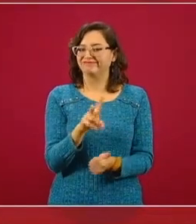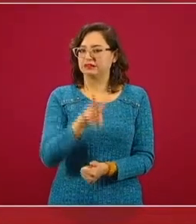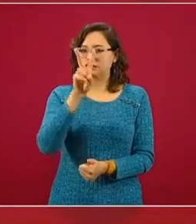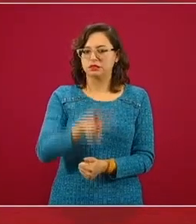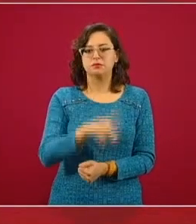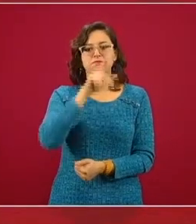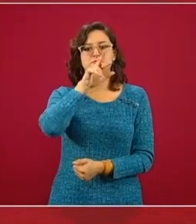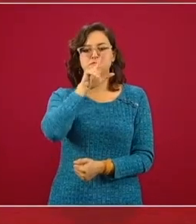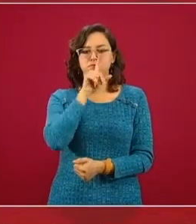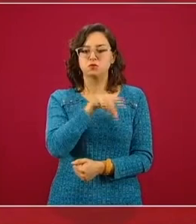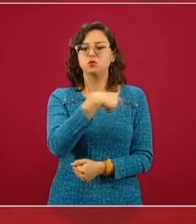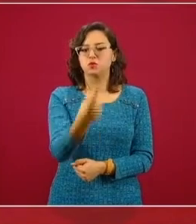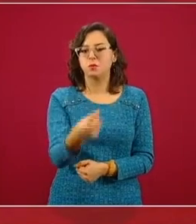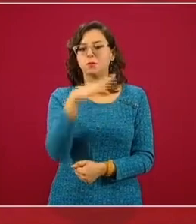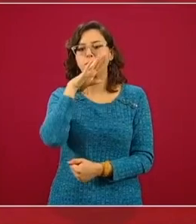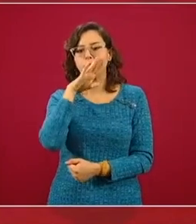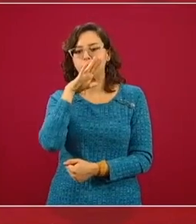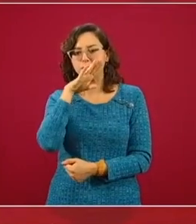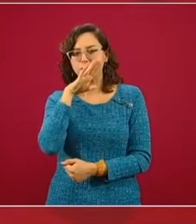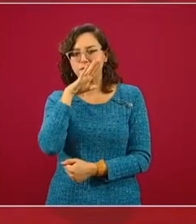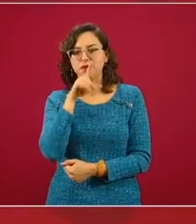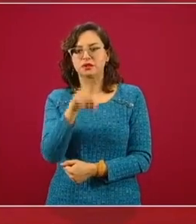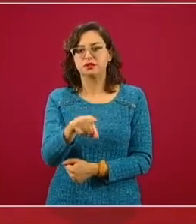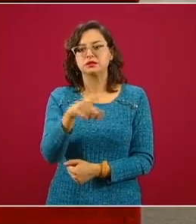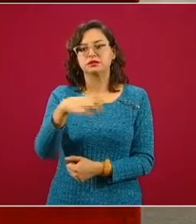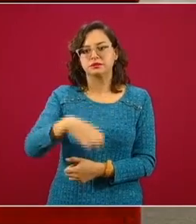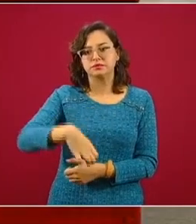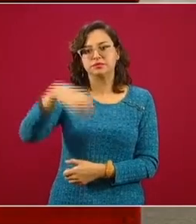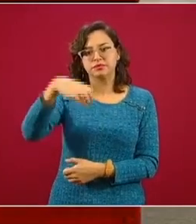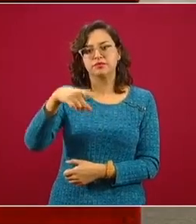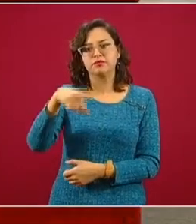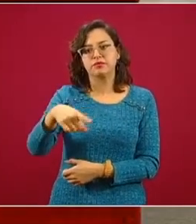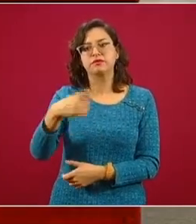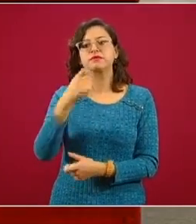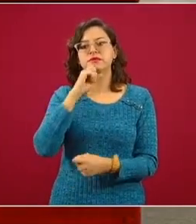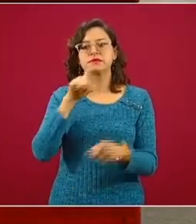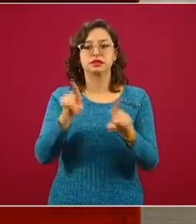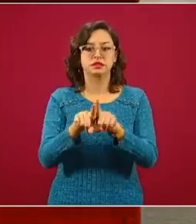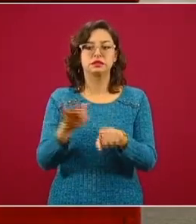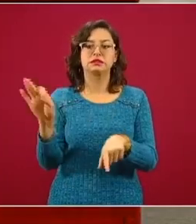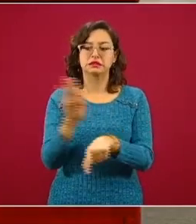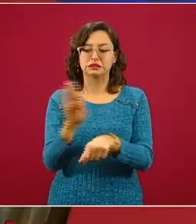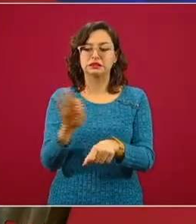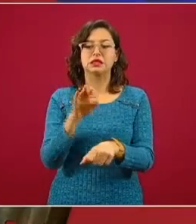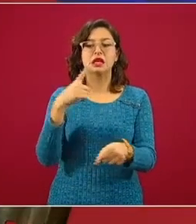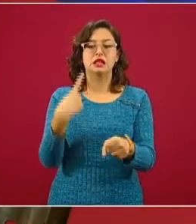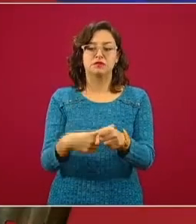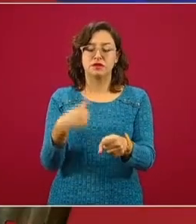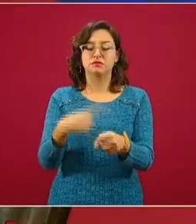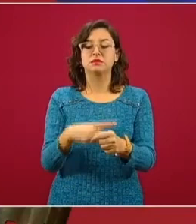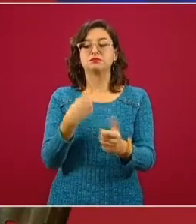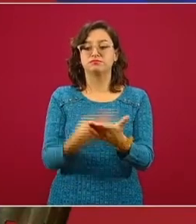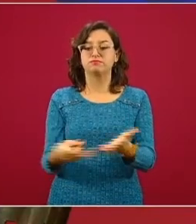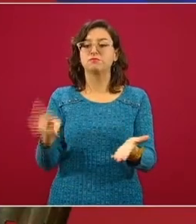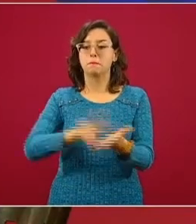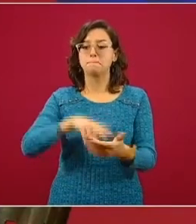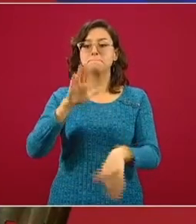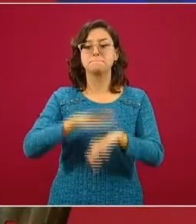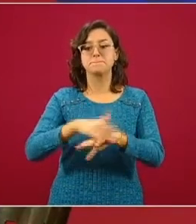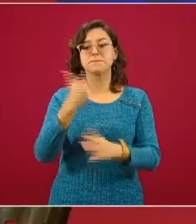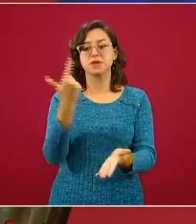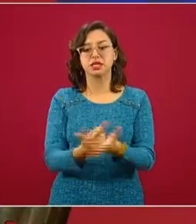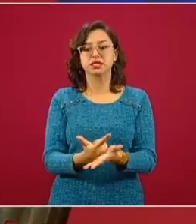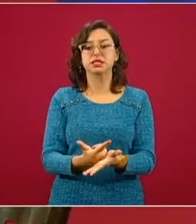tiene, su mamá seguramente por ser mayor de edad, posiblemente por tener alguna enfermedad crónica, efectivamente tiene un mayor riesgo de